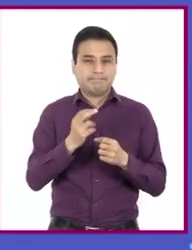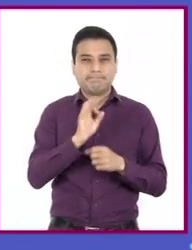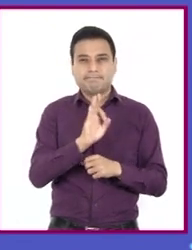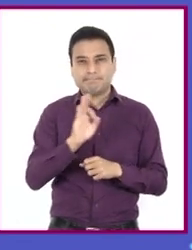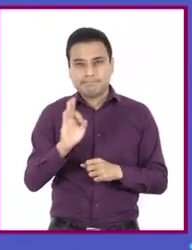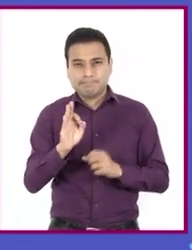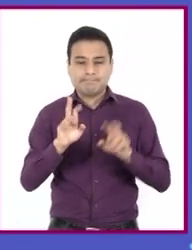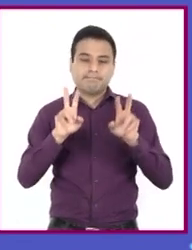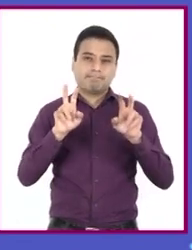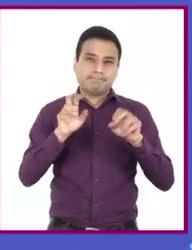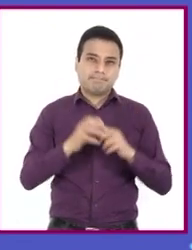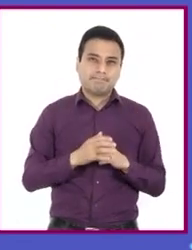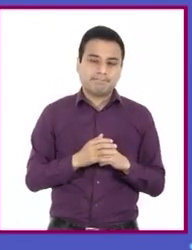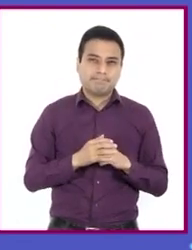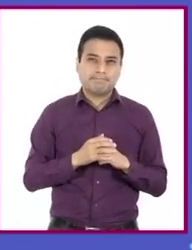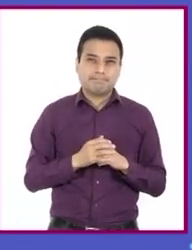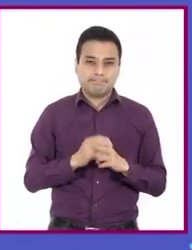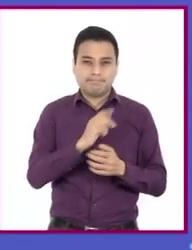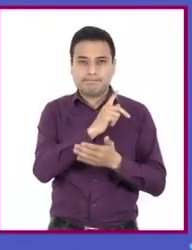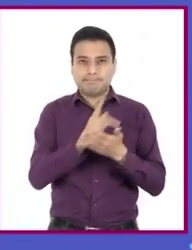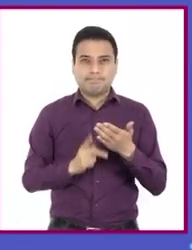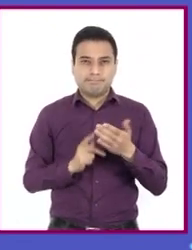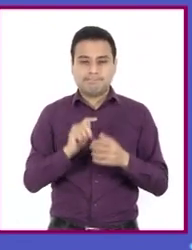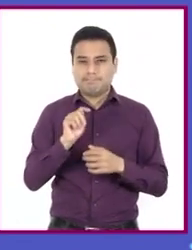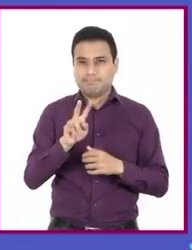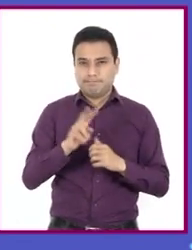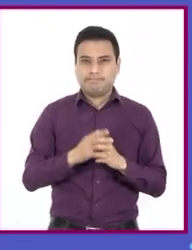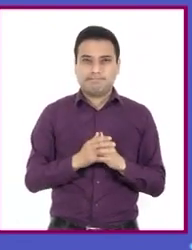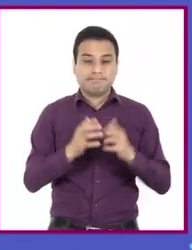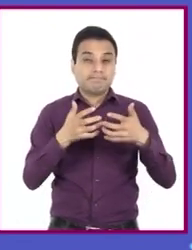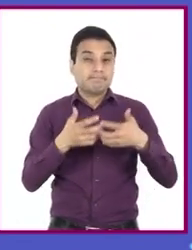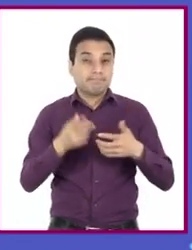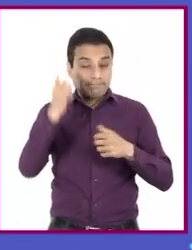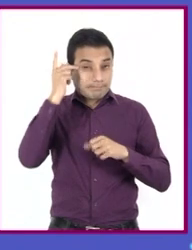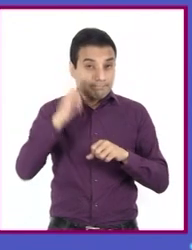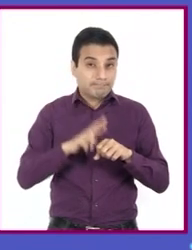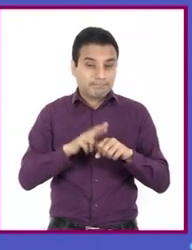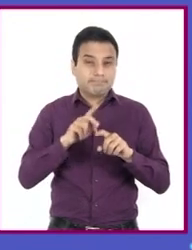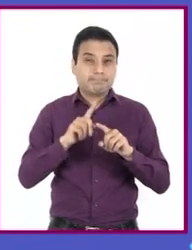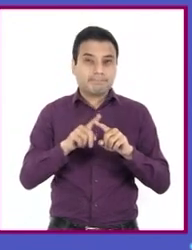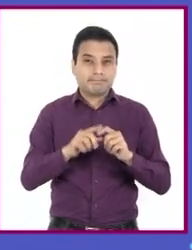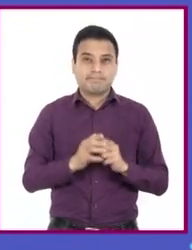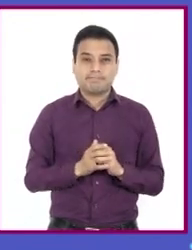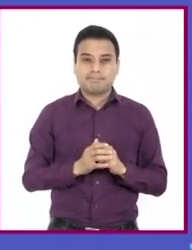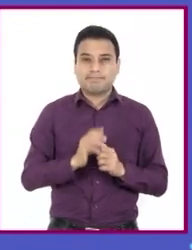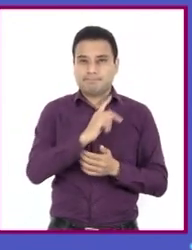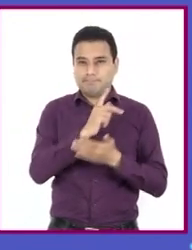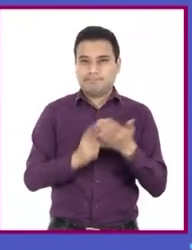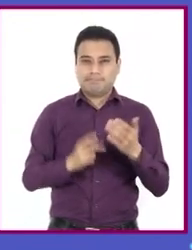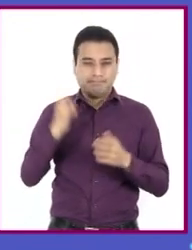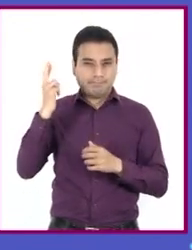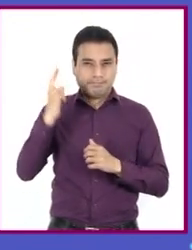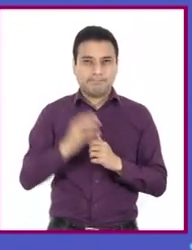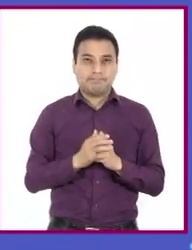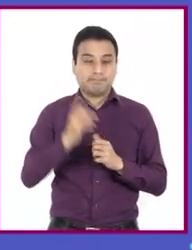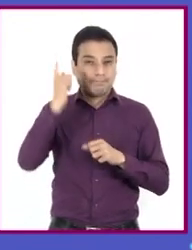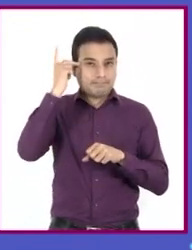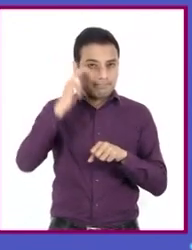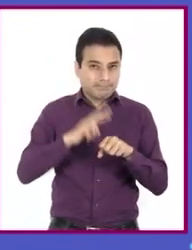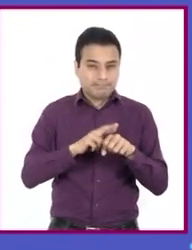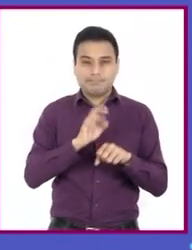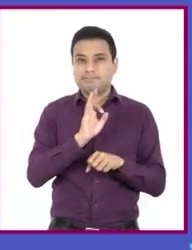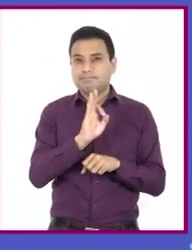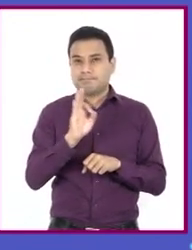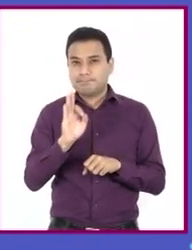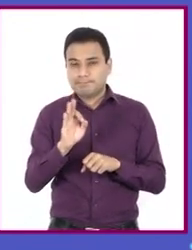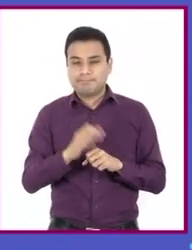Título del programa. Programa de televisión. Compañía productora. Programa de radio. Productores. Fecha.